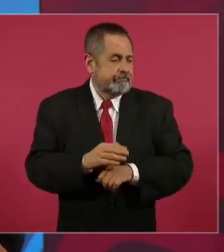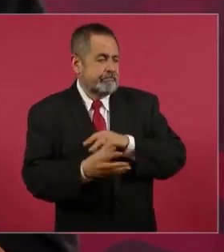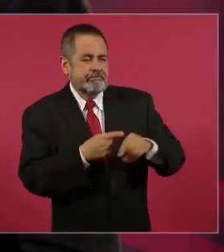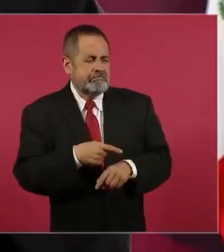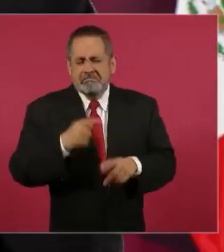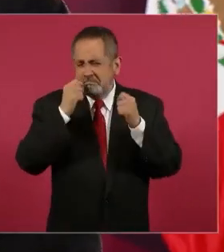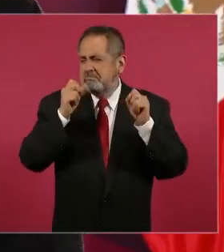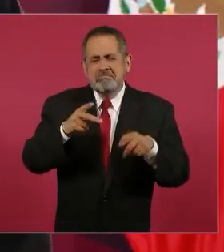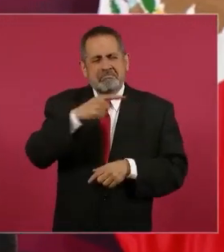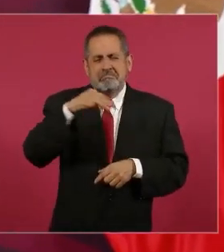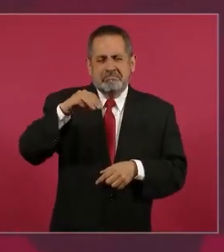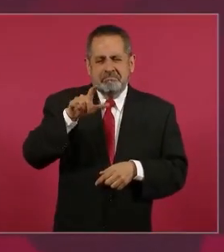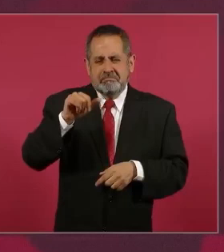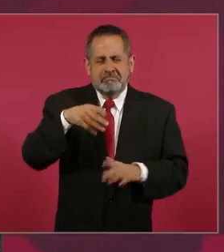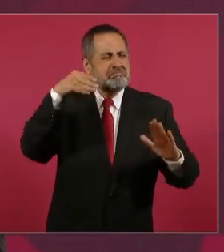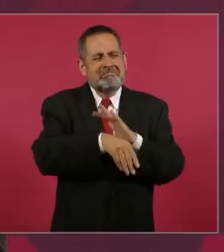quebrar Mexicana